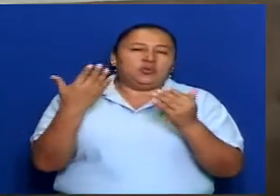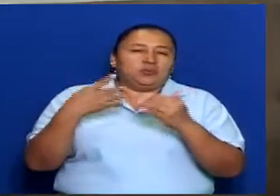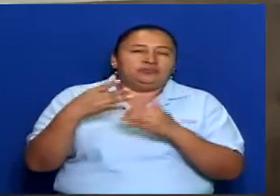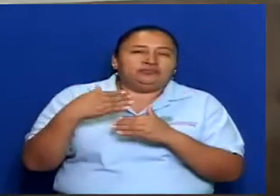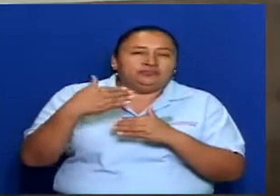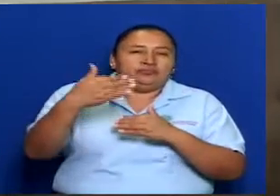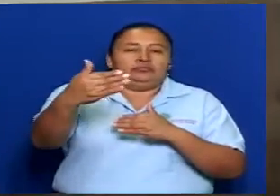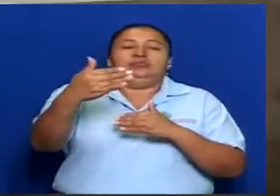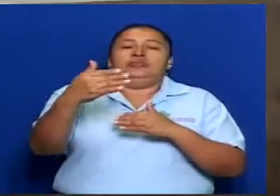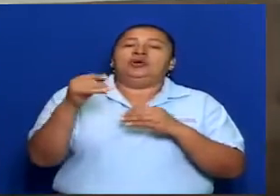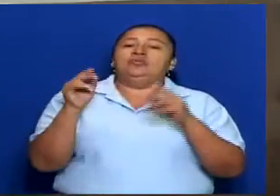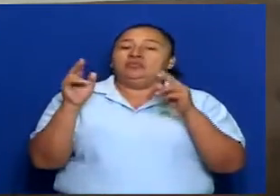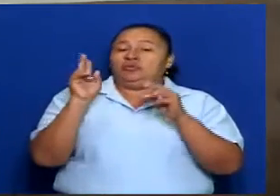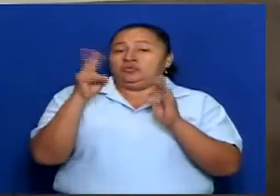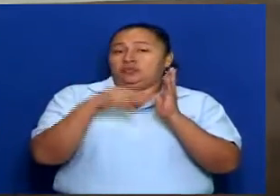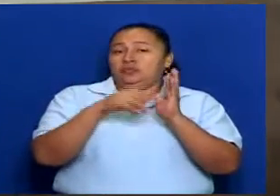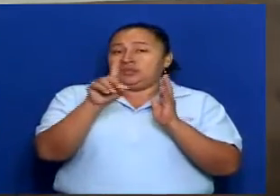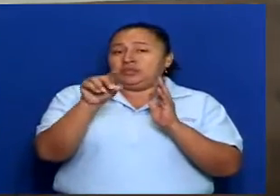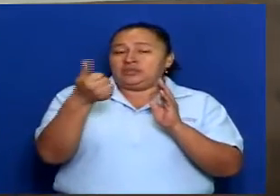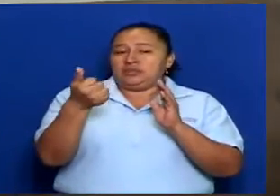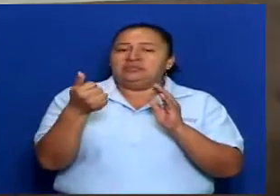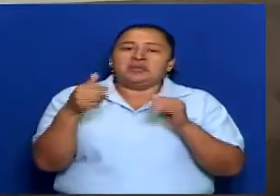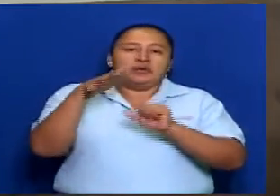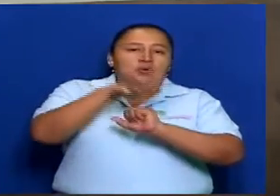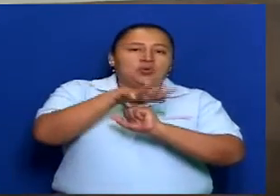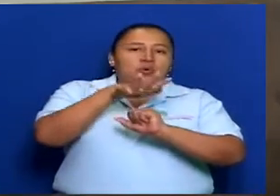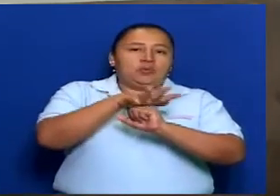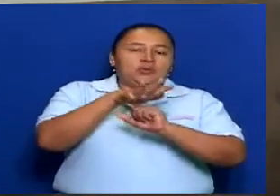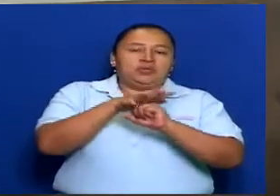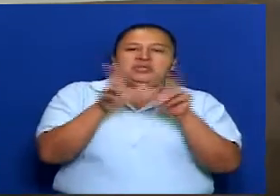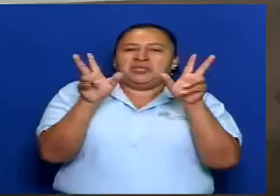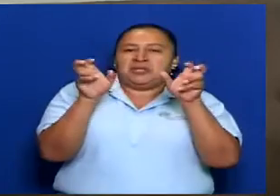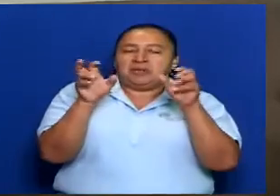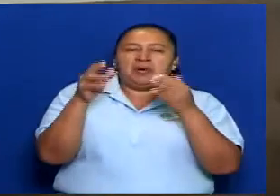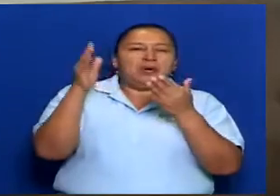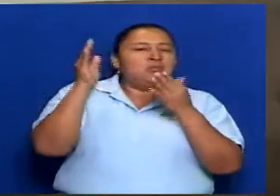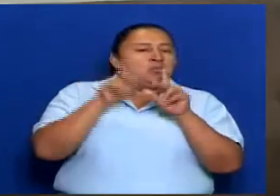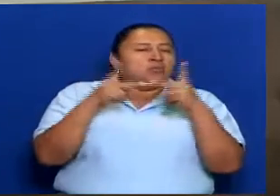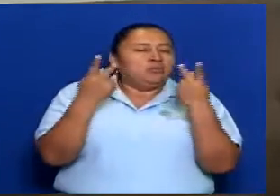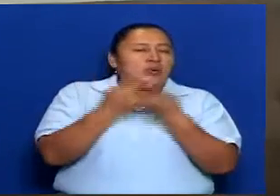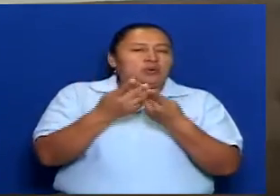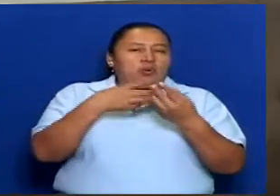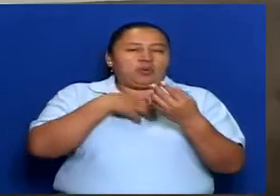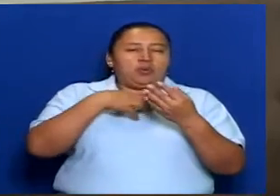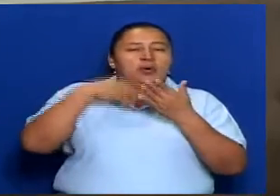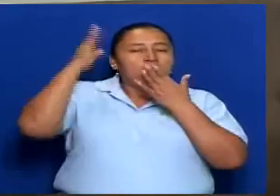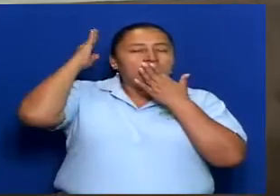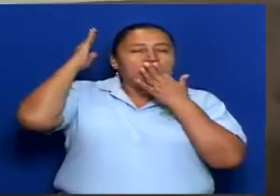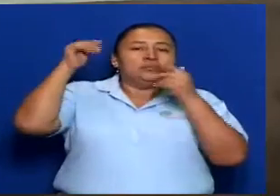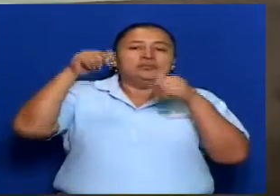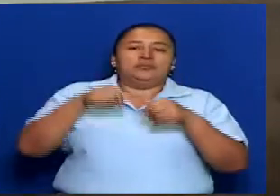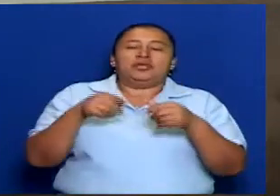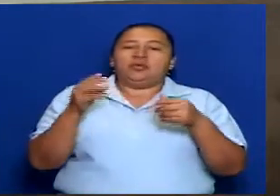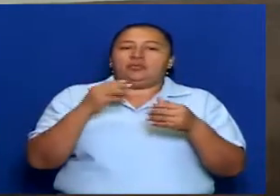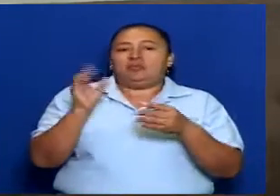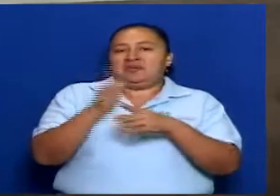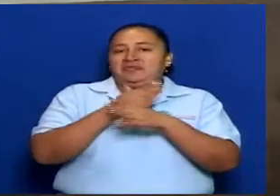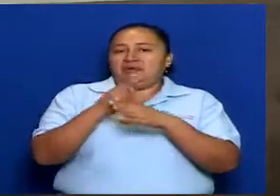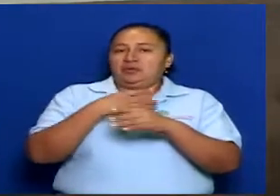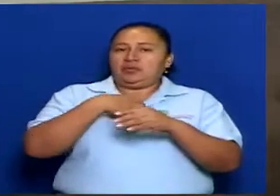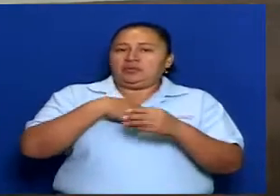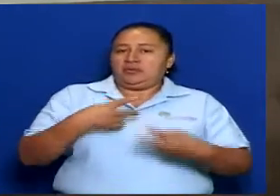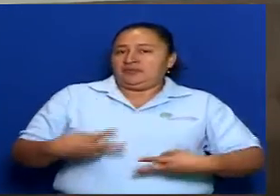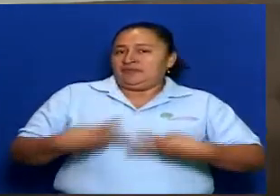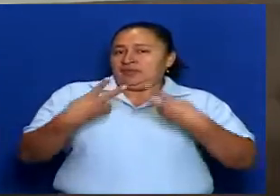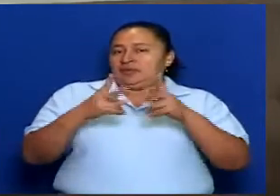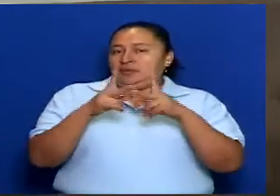Comisión de Asuntos de los Pueblos Originarios, Afrodescendientes y Regímenes Autonómicos. Y para darnos los detalles de